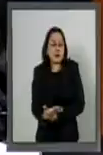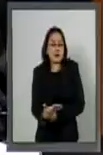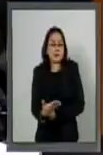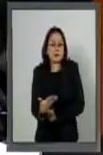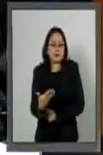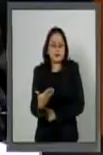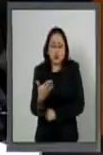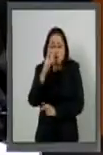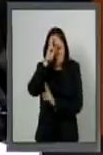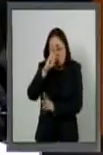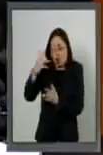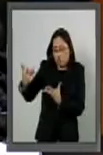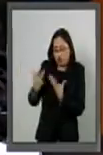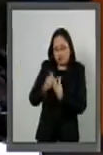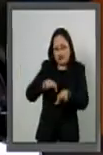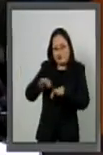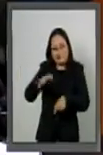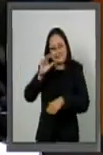privilegio, Armando.